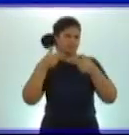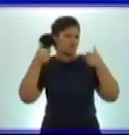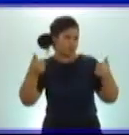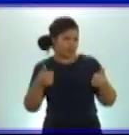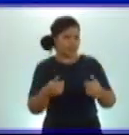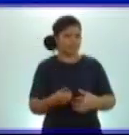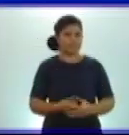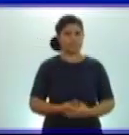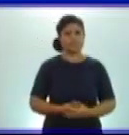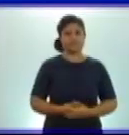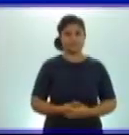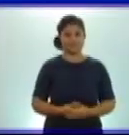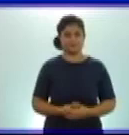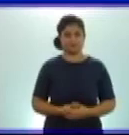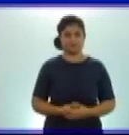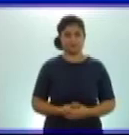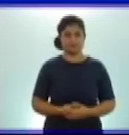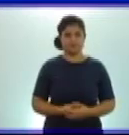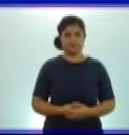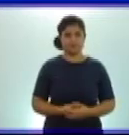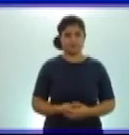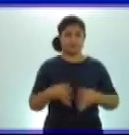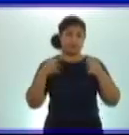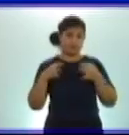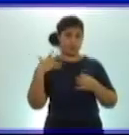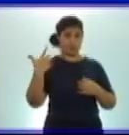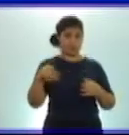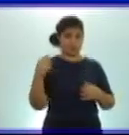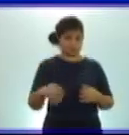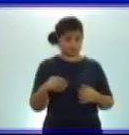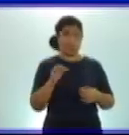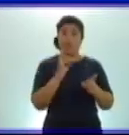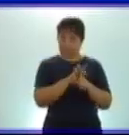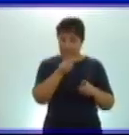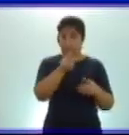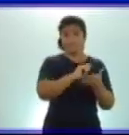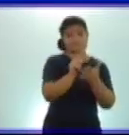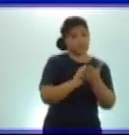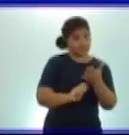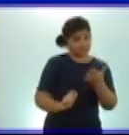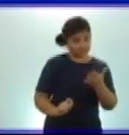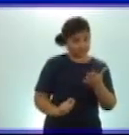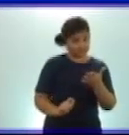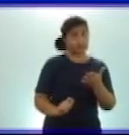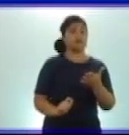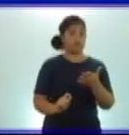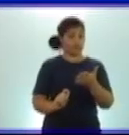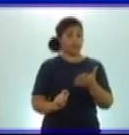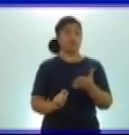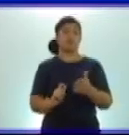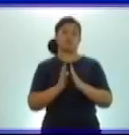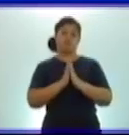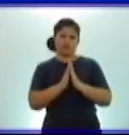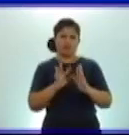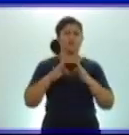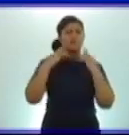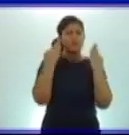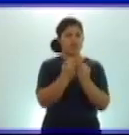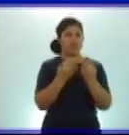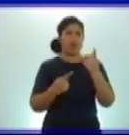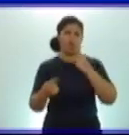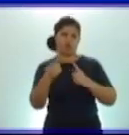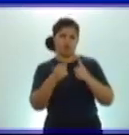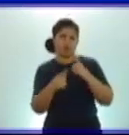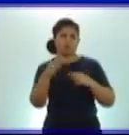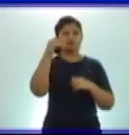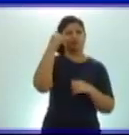yo les dejo este ejercicio, que por favor comiencen a escribirlo. Los padres que tengan, sabemos hay quien lo graba, hay quien también